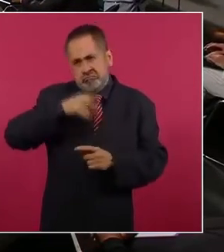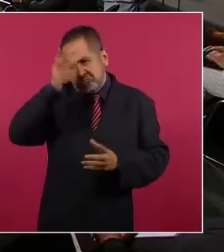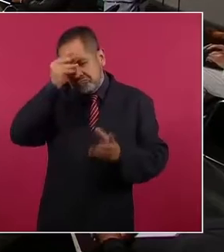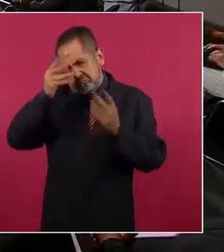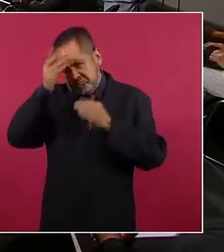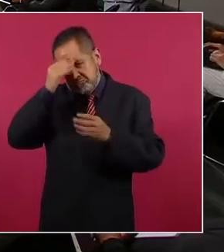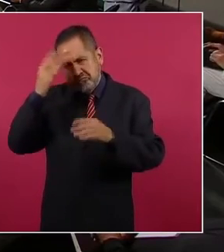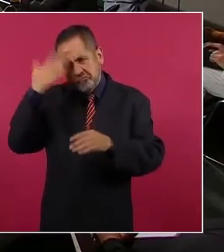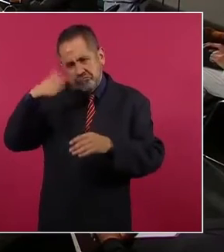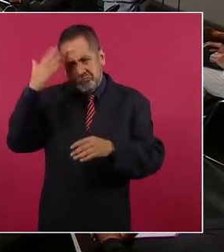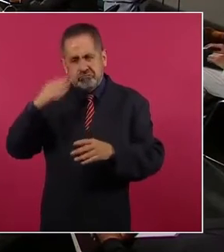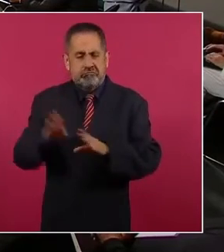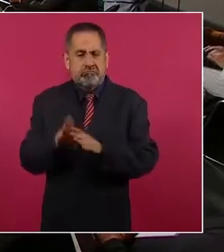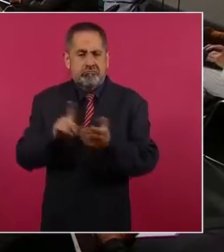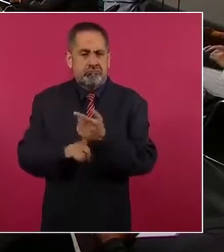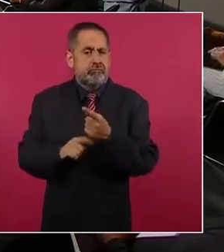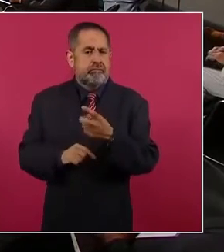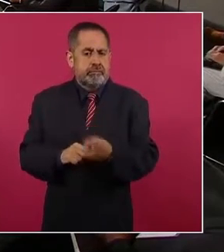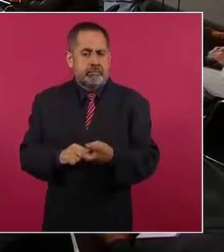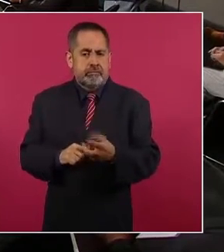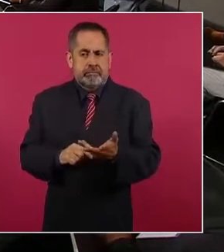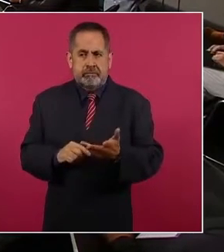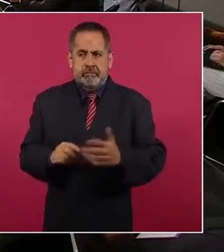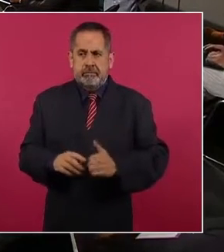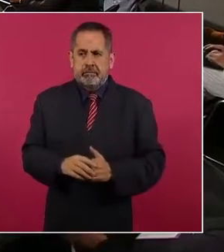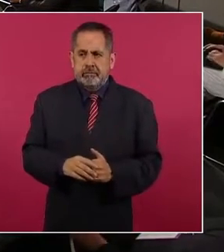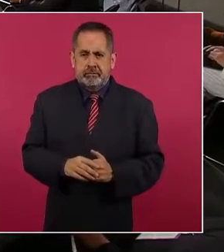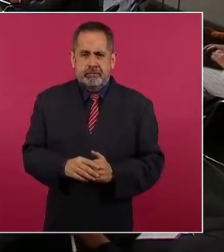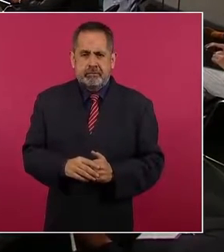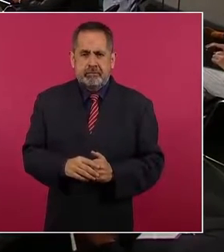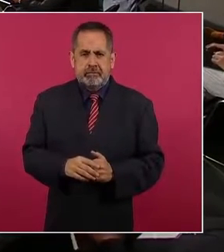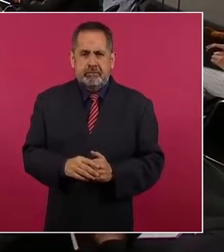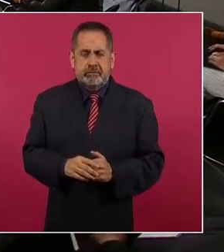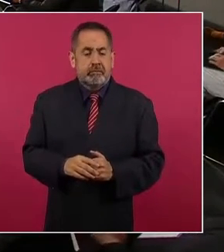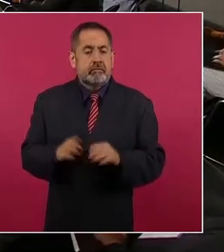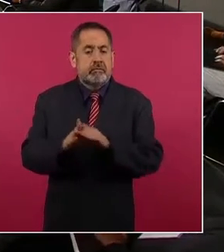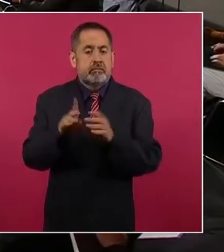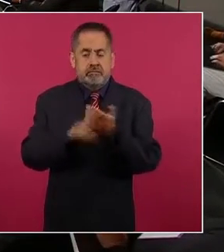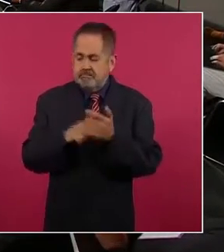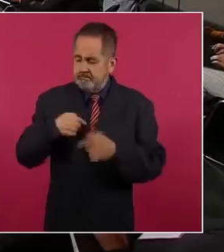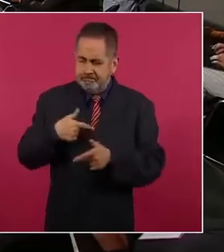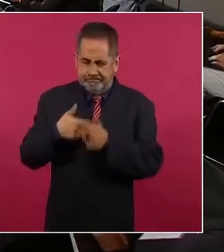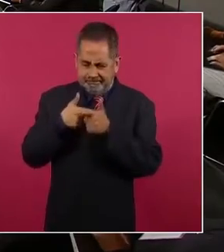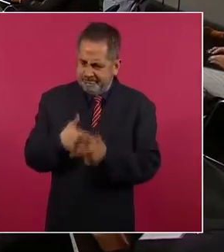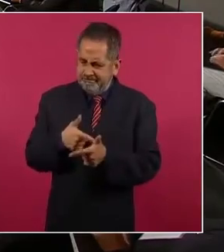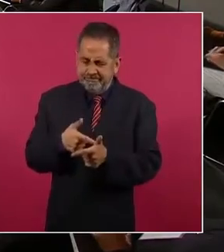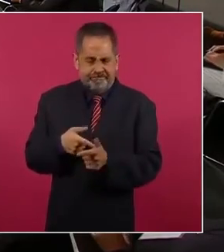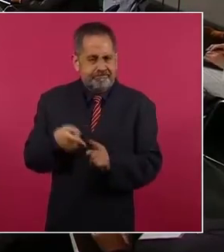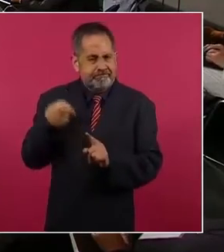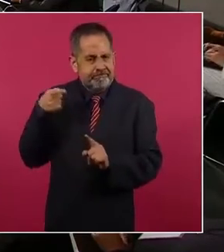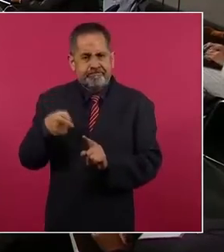Y esto es lo que queremos, porque no voy a quitar el dedo del renglón,